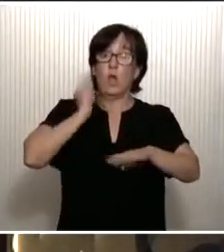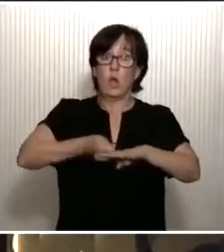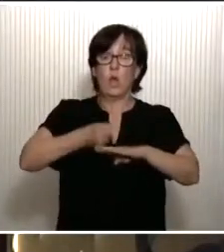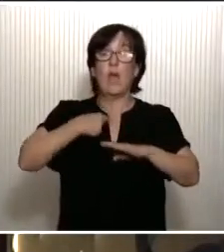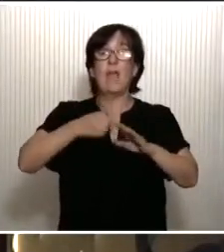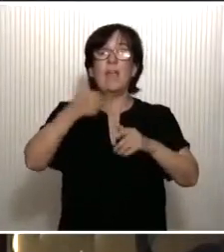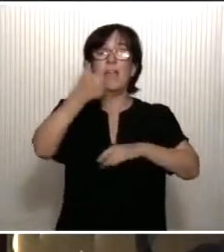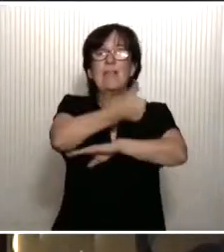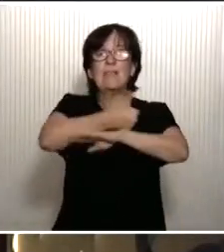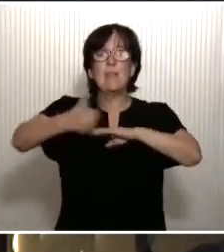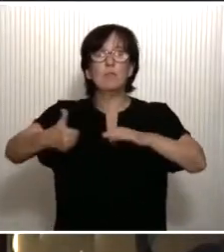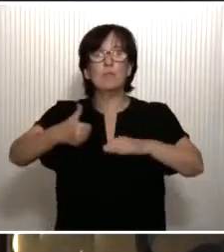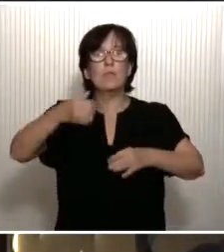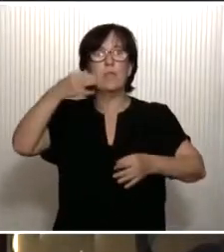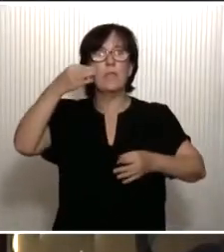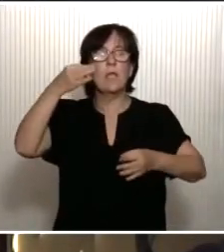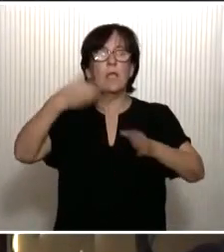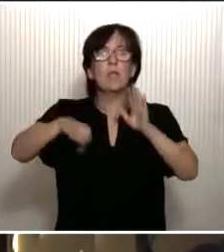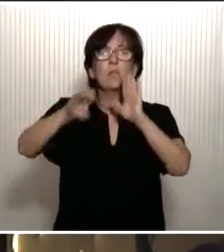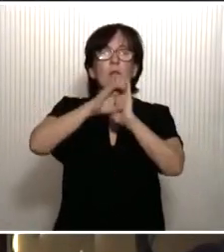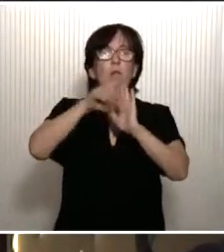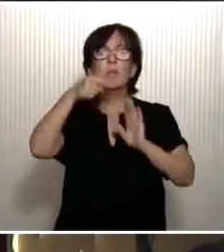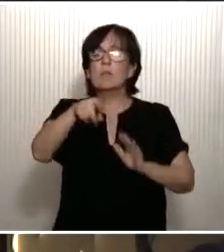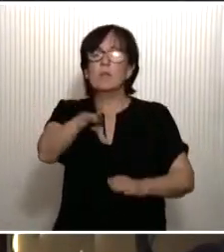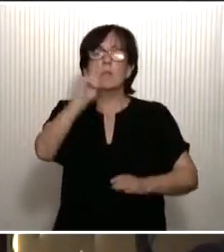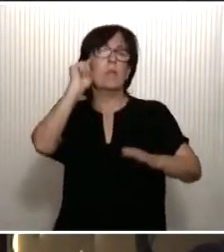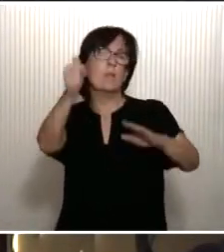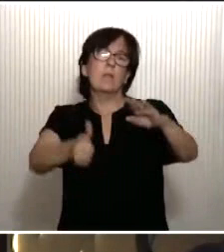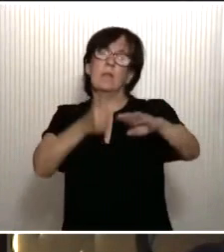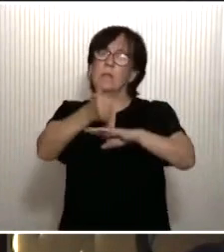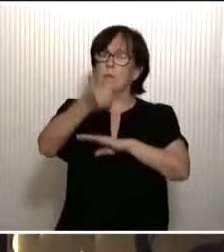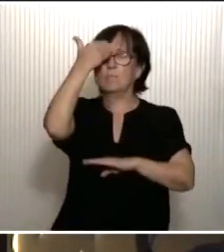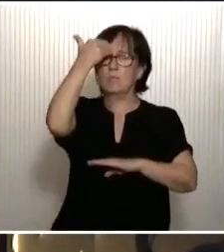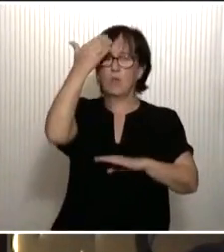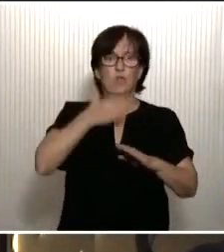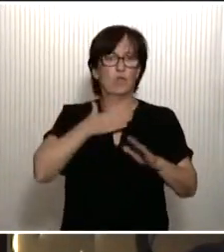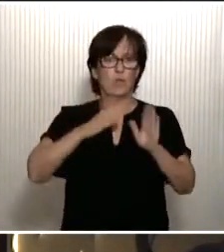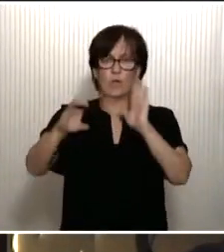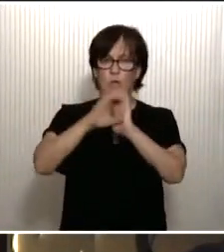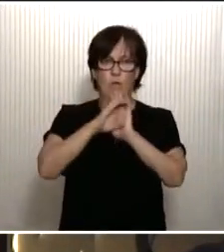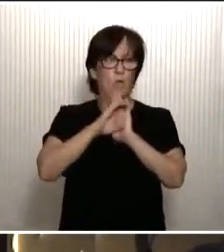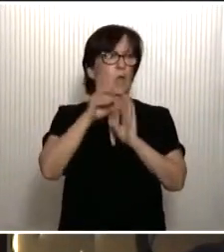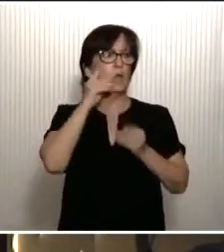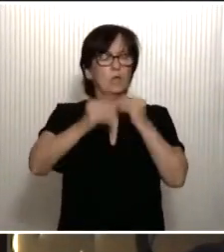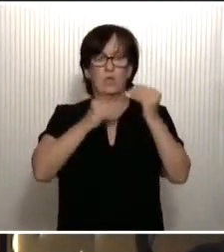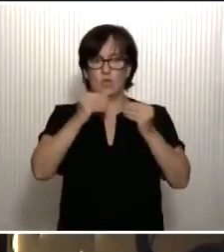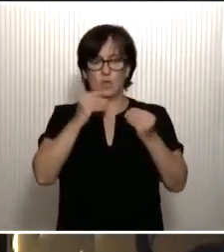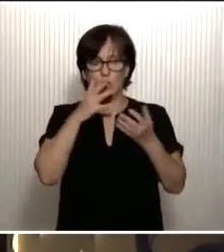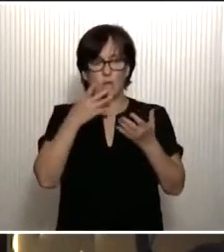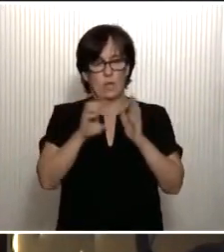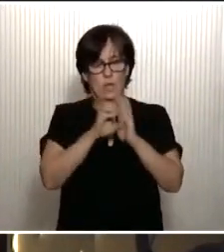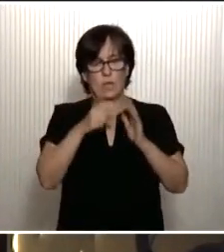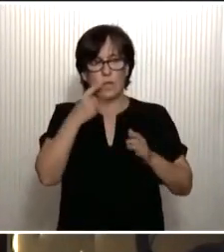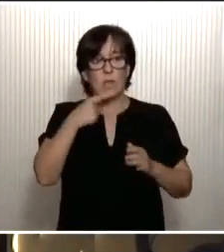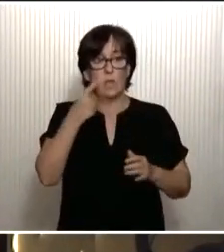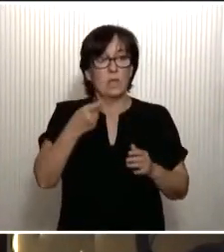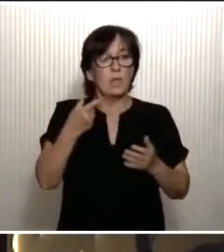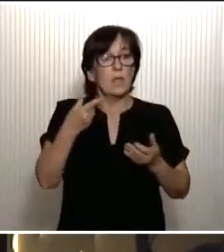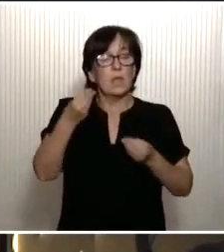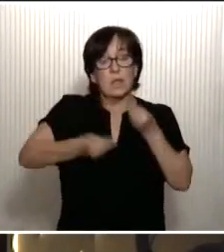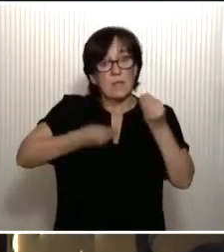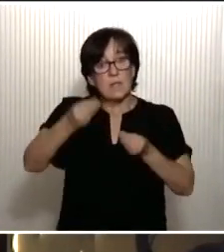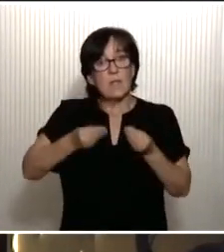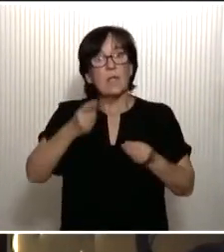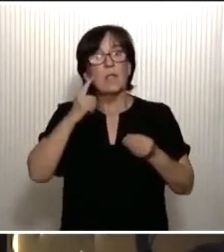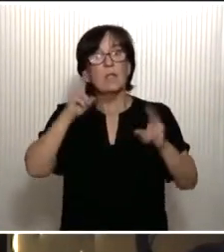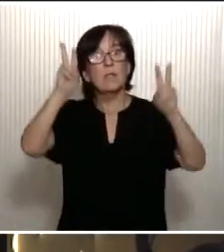Constitucional, que es el intérprete máximo de nuestra Constitución, de nuestra Carta Magna. A él se consagra precisamente